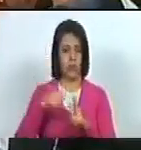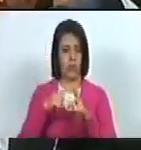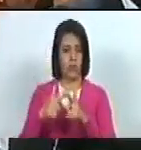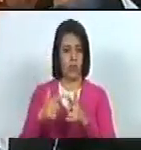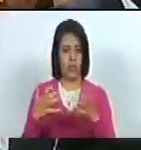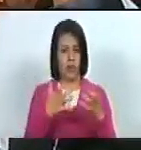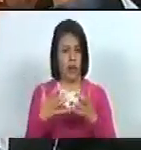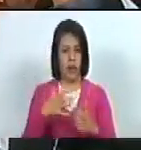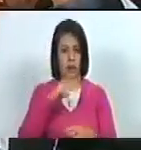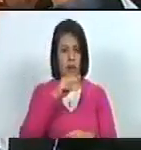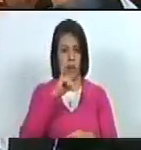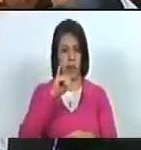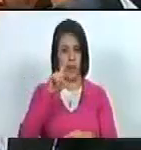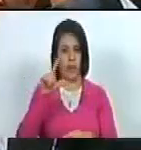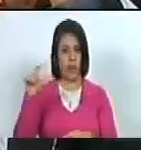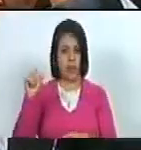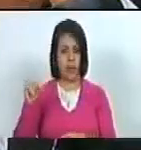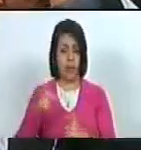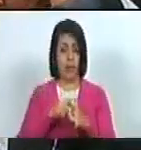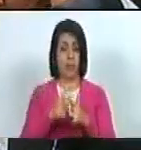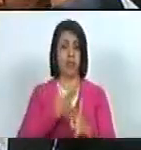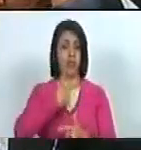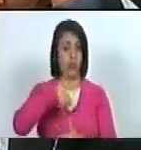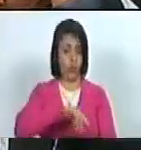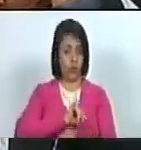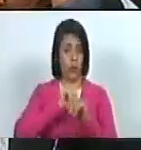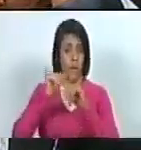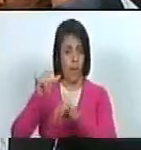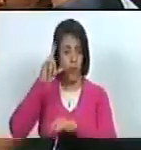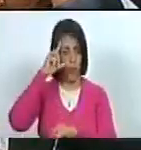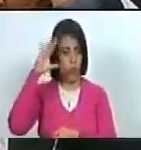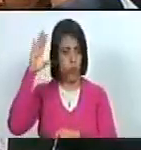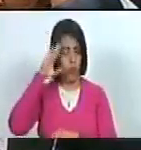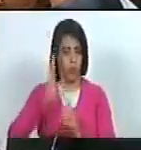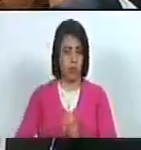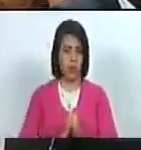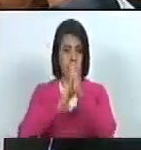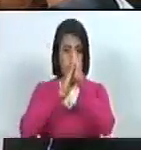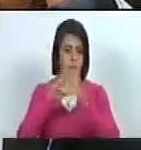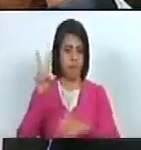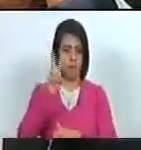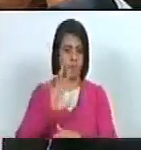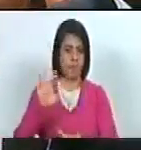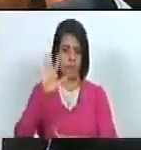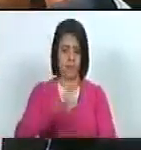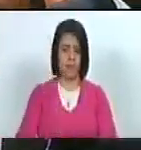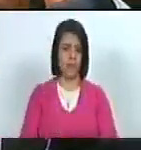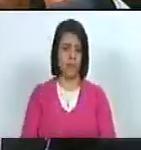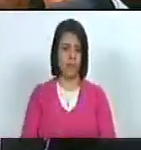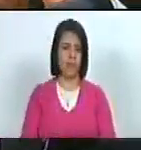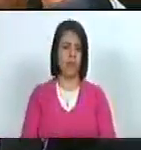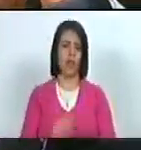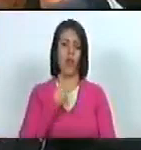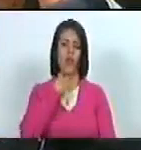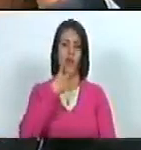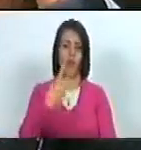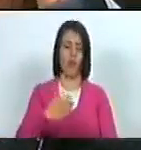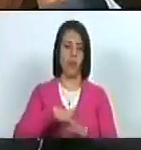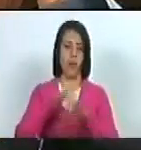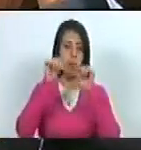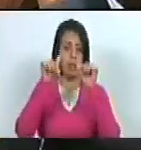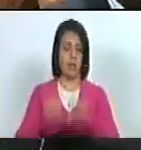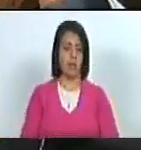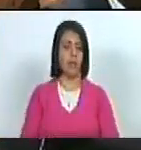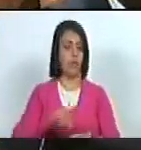Millán son los sueños de nosotros, los jóvenes dirigentes de Venezuela. Levantamos la voz para que esto